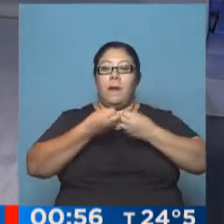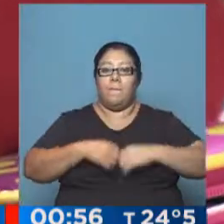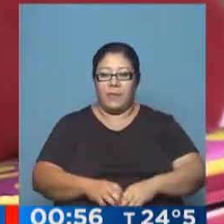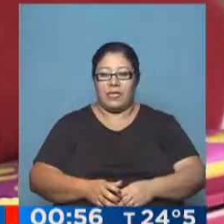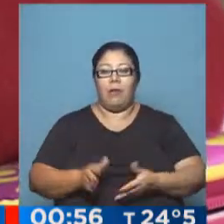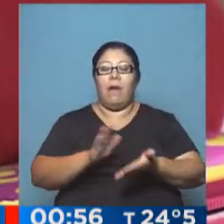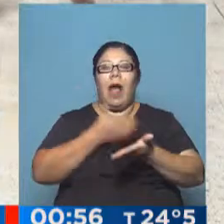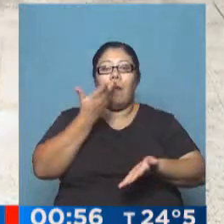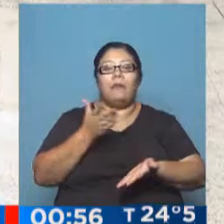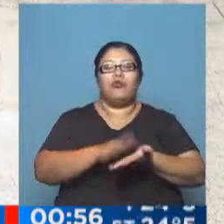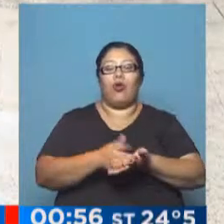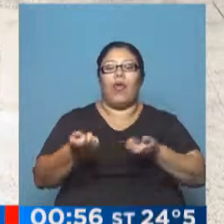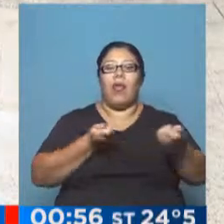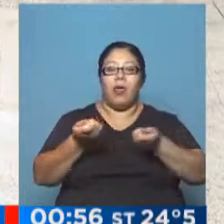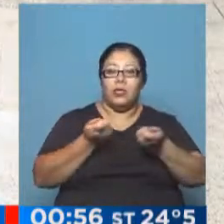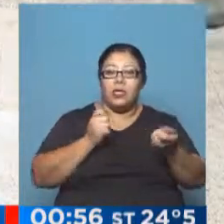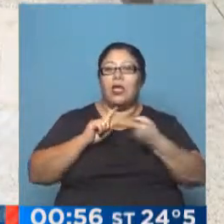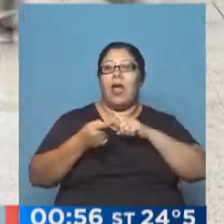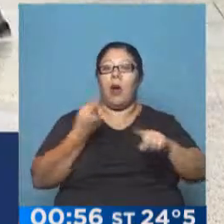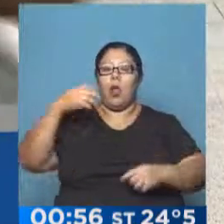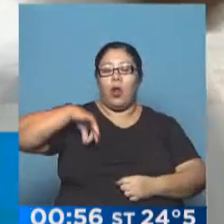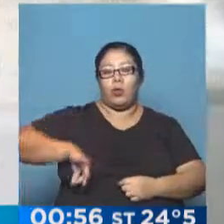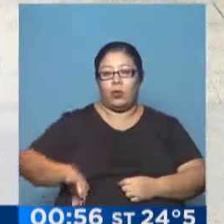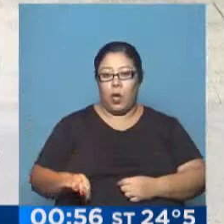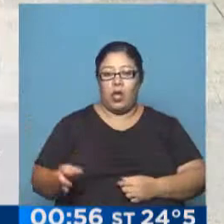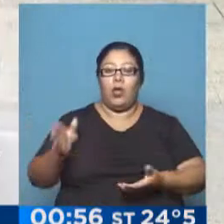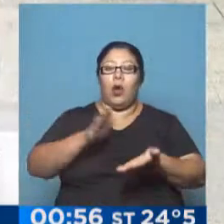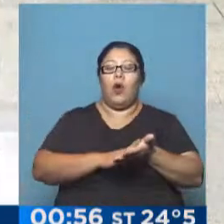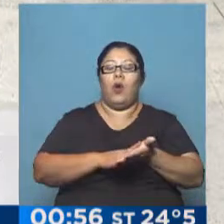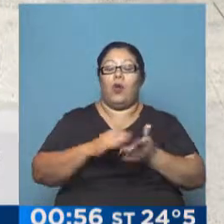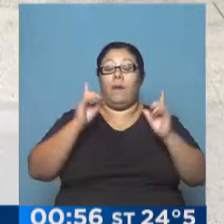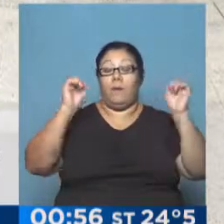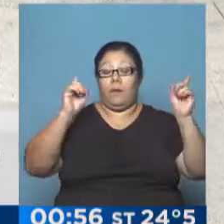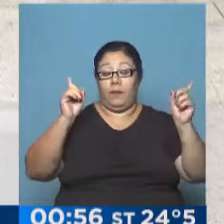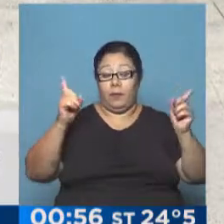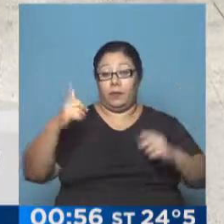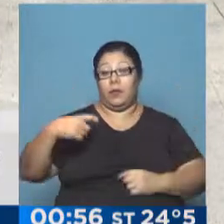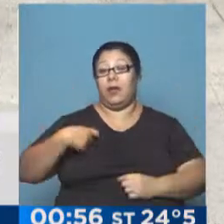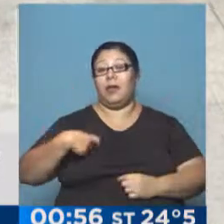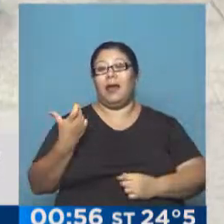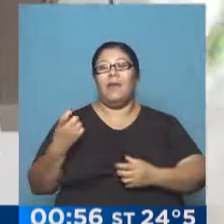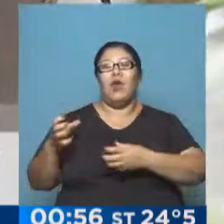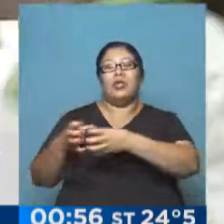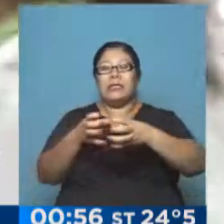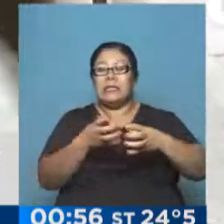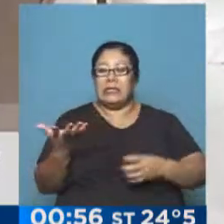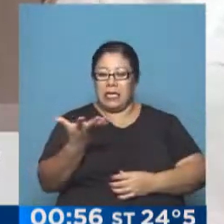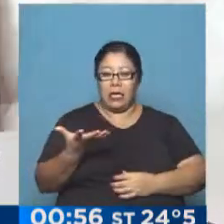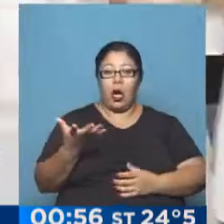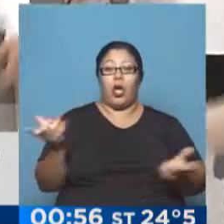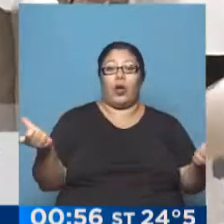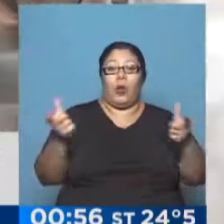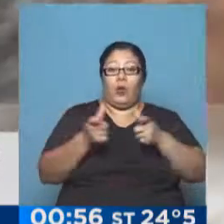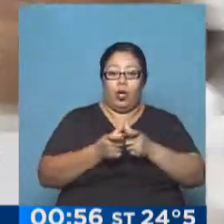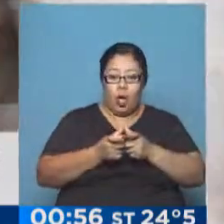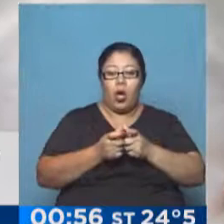negociaciones por las paritarias docentes, los cinco gremios docentes nacionales. Acordaron entonces una nueva reunión, pasó